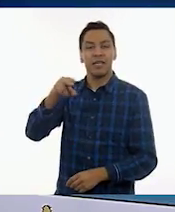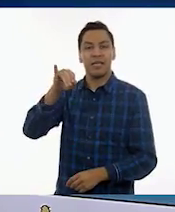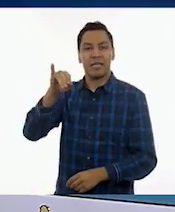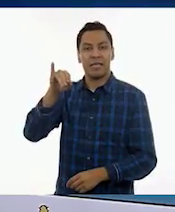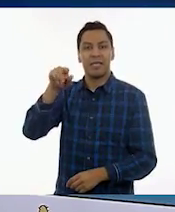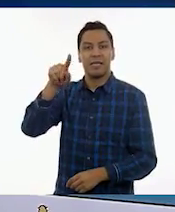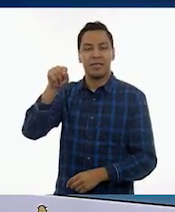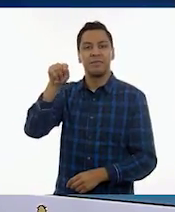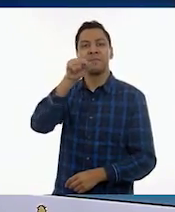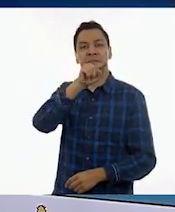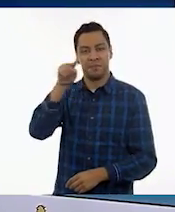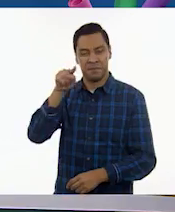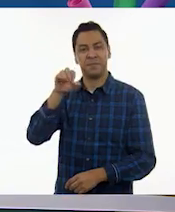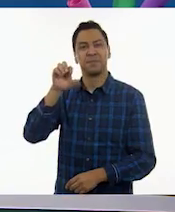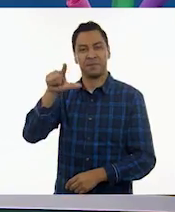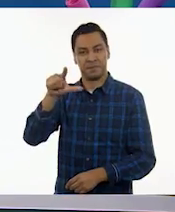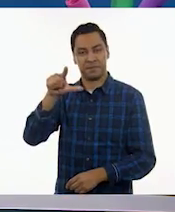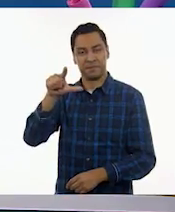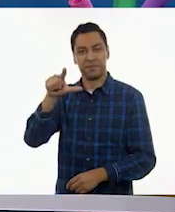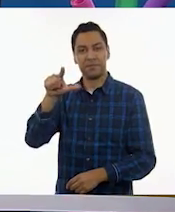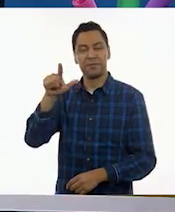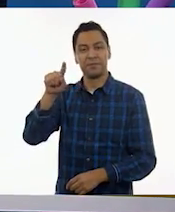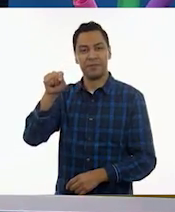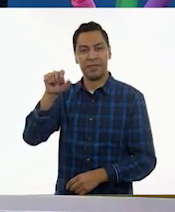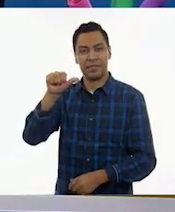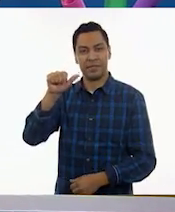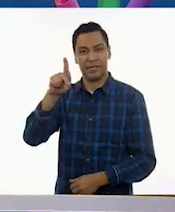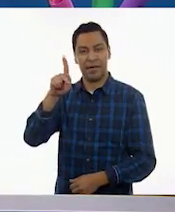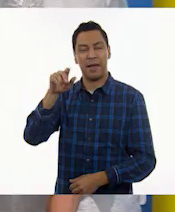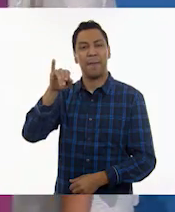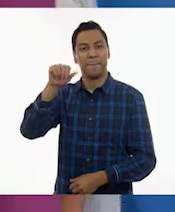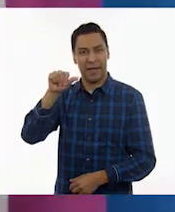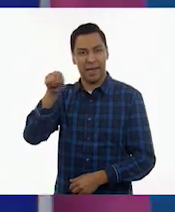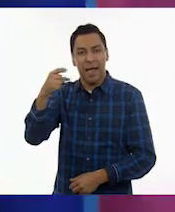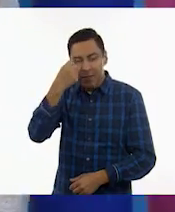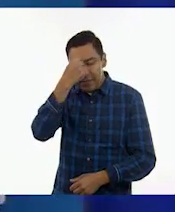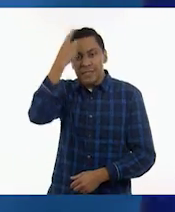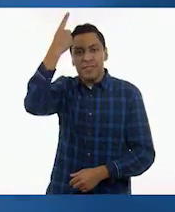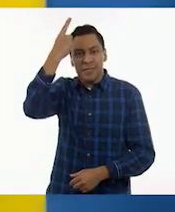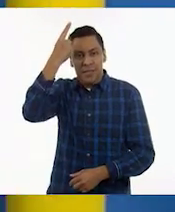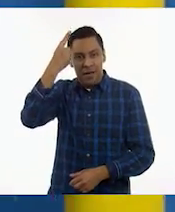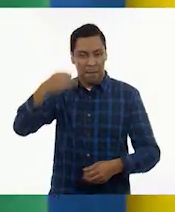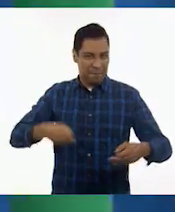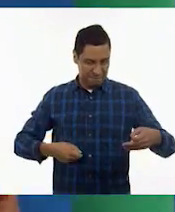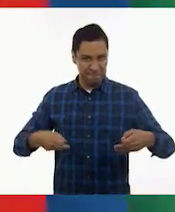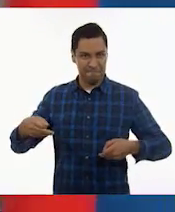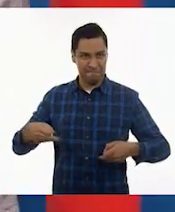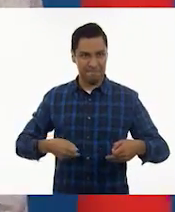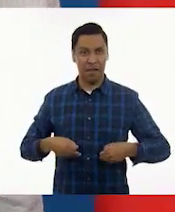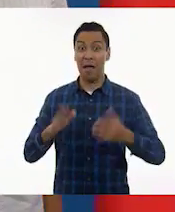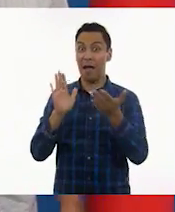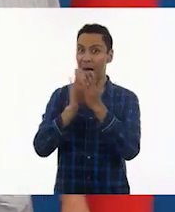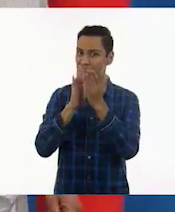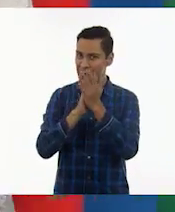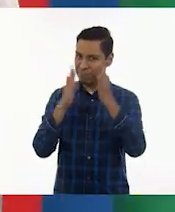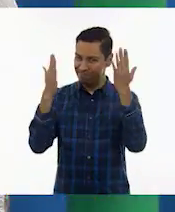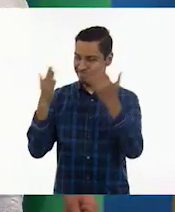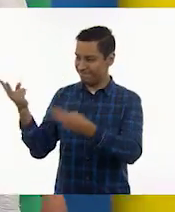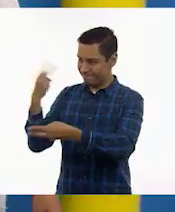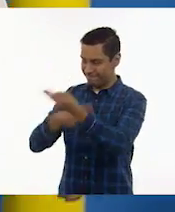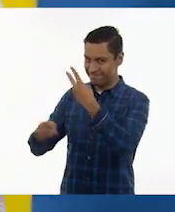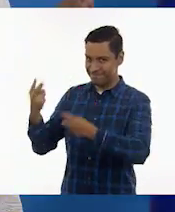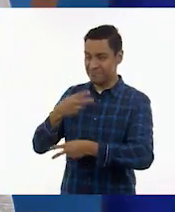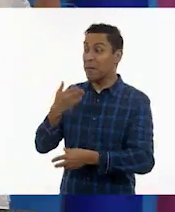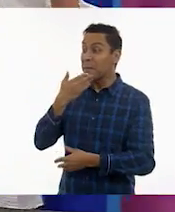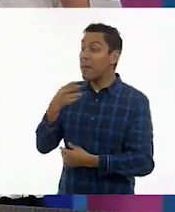Tapia, y la tenemos con nosotros, es una creadora escénica. Un aplauso Un aplauso para Itzel. Bravo.